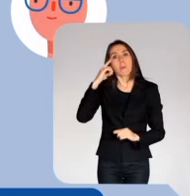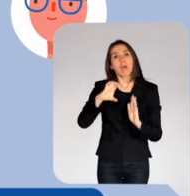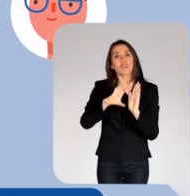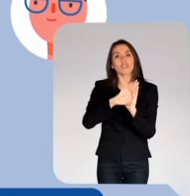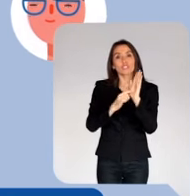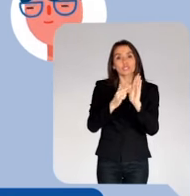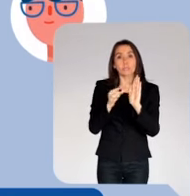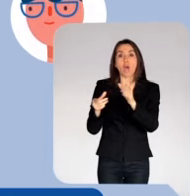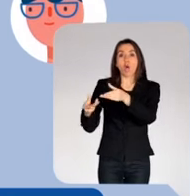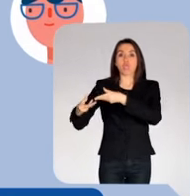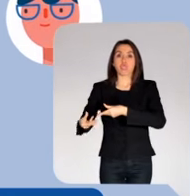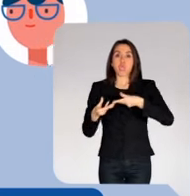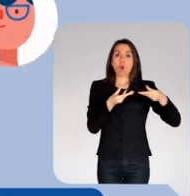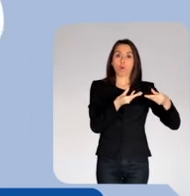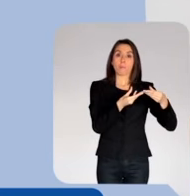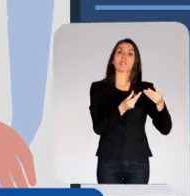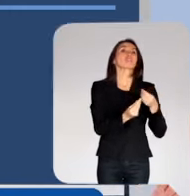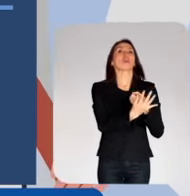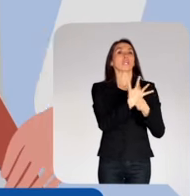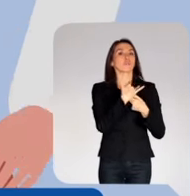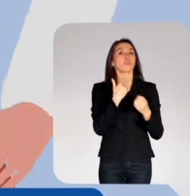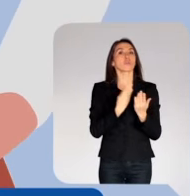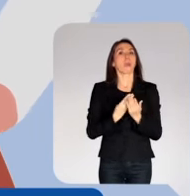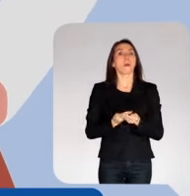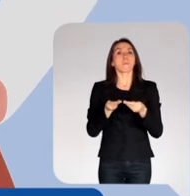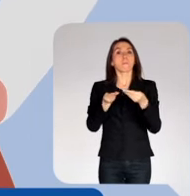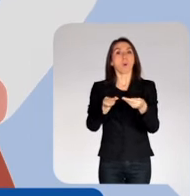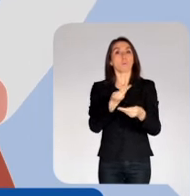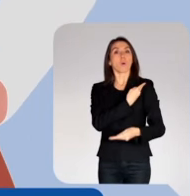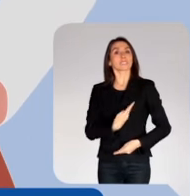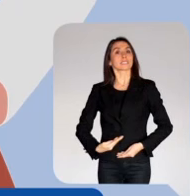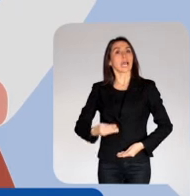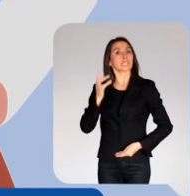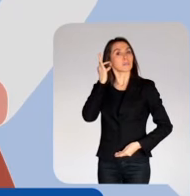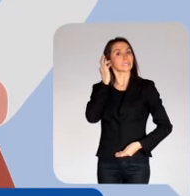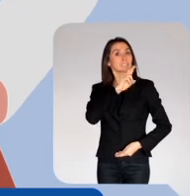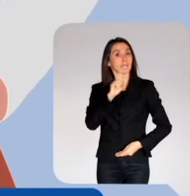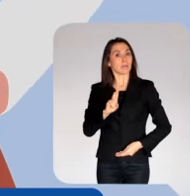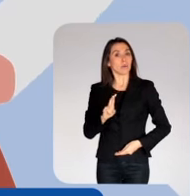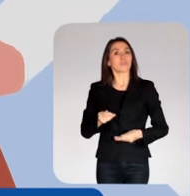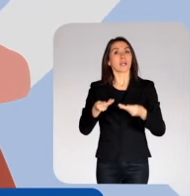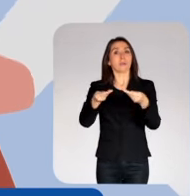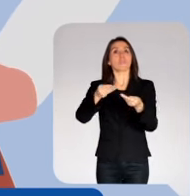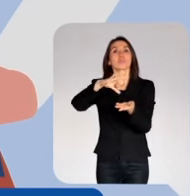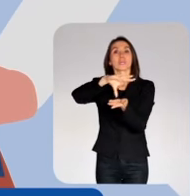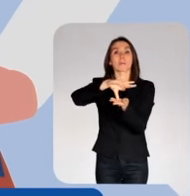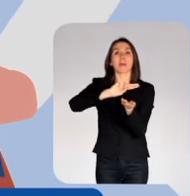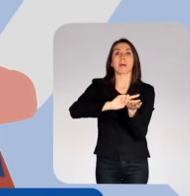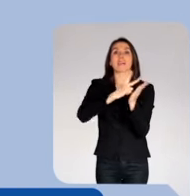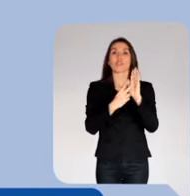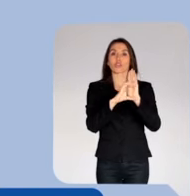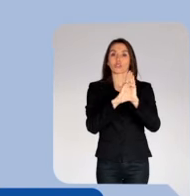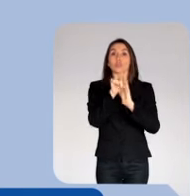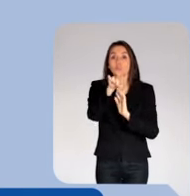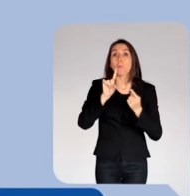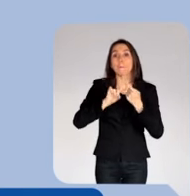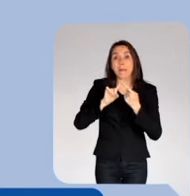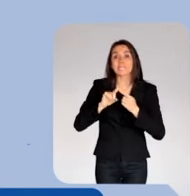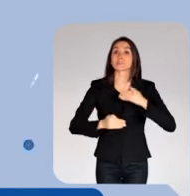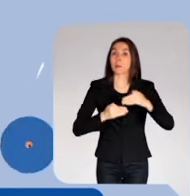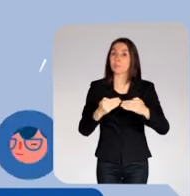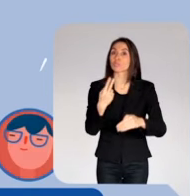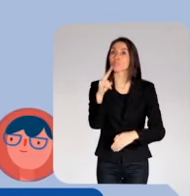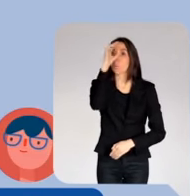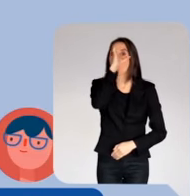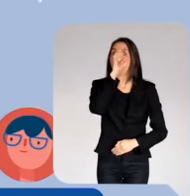Constitución. Este documento incidirá en la propuesta de constitución que la Presidenta de la República presentará al país. Si participas de